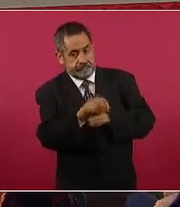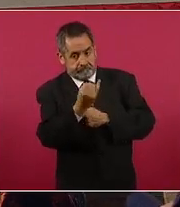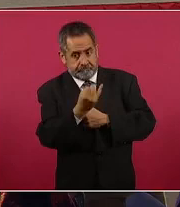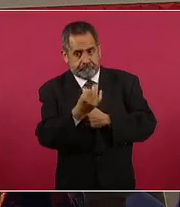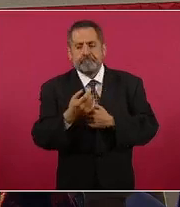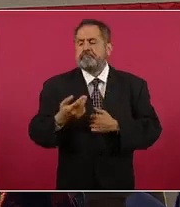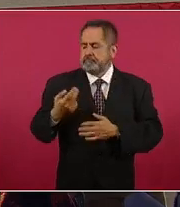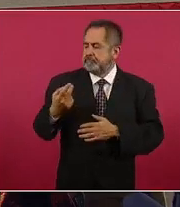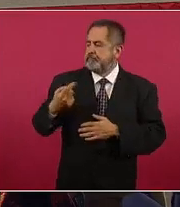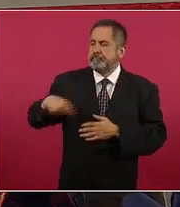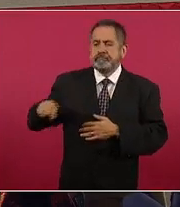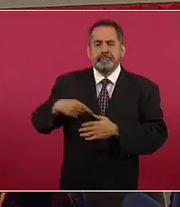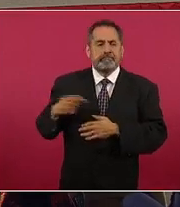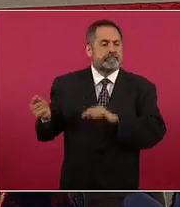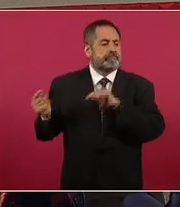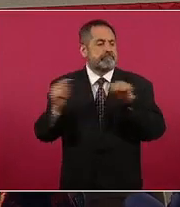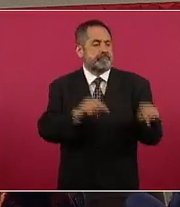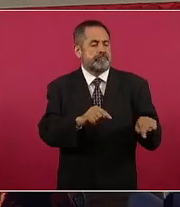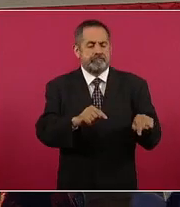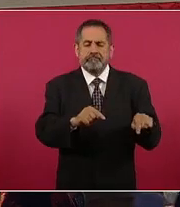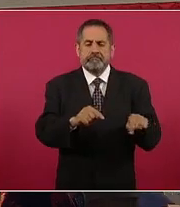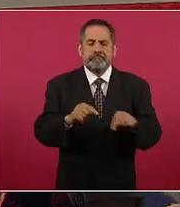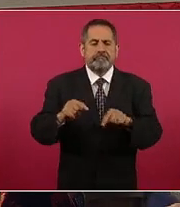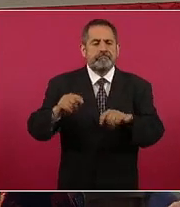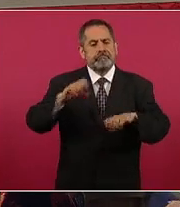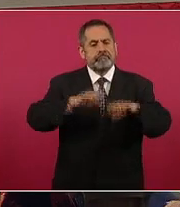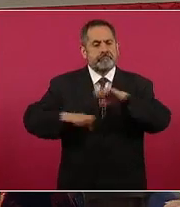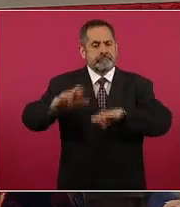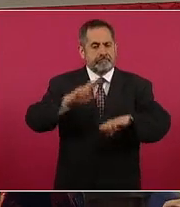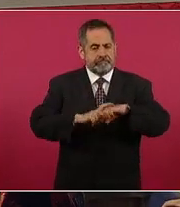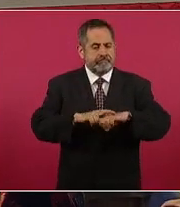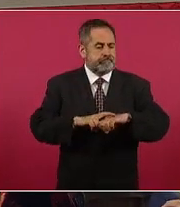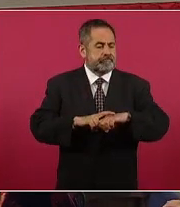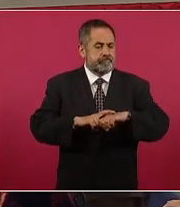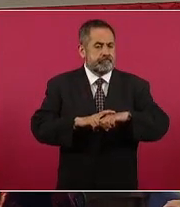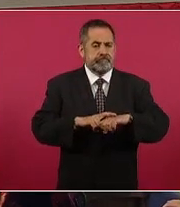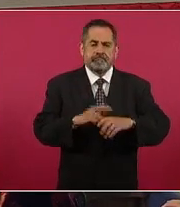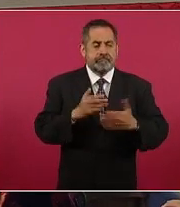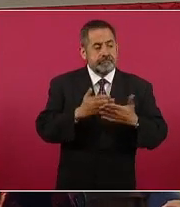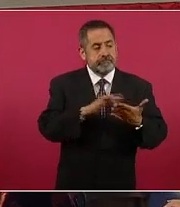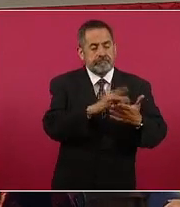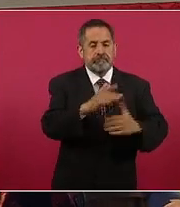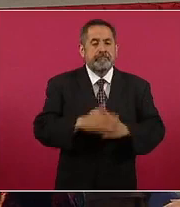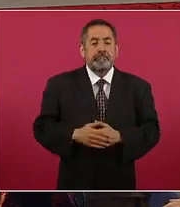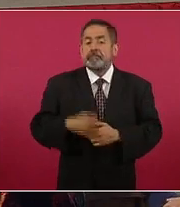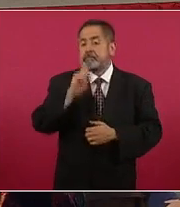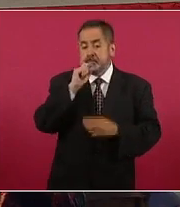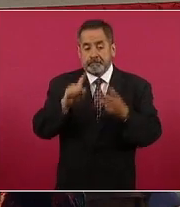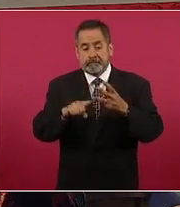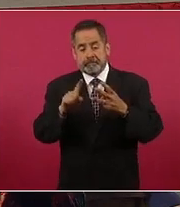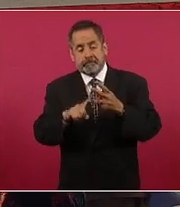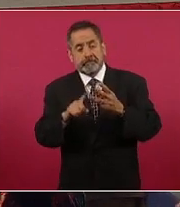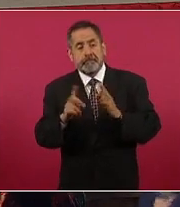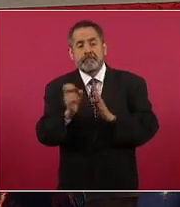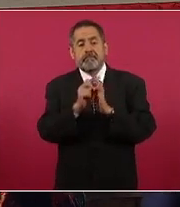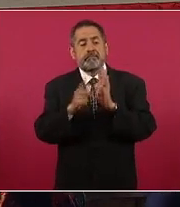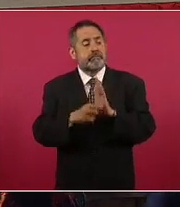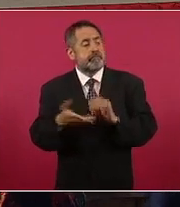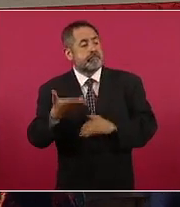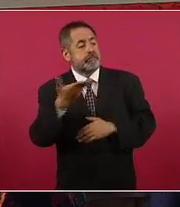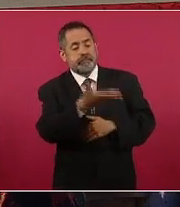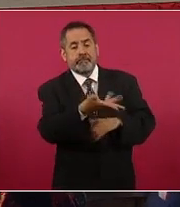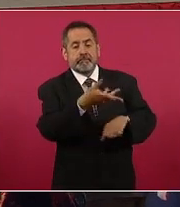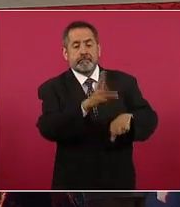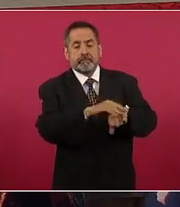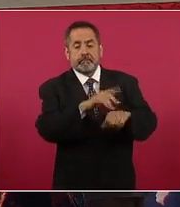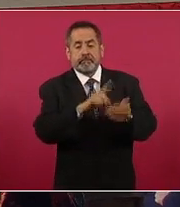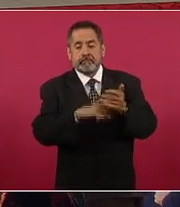relaciones entre ambos países. Y también informarles que por instrucciones del presidente estamos presentando la solicitud de beneplácito para el caso de Colombia